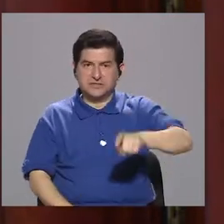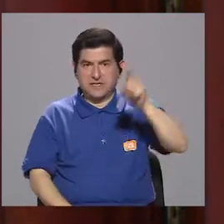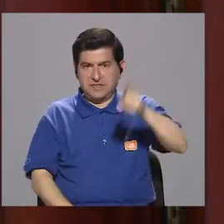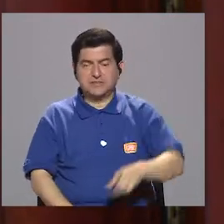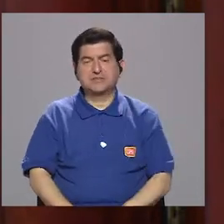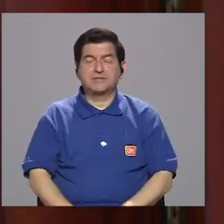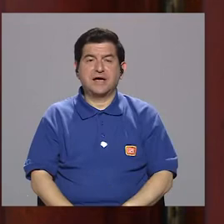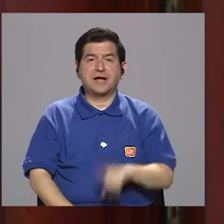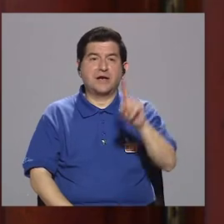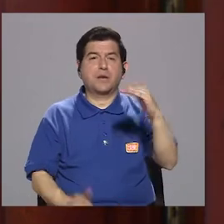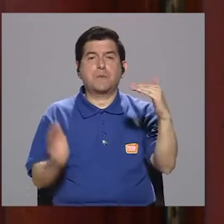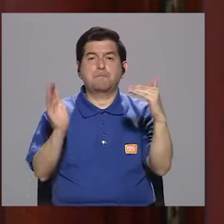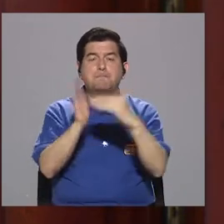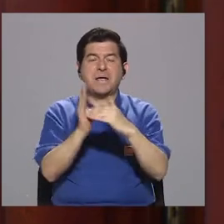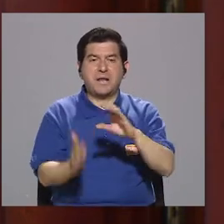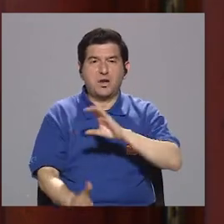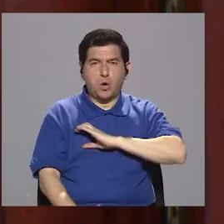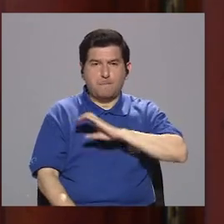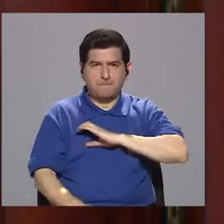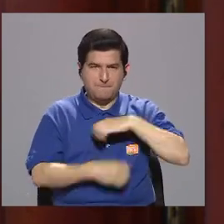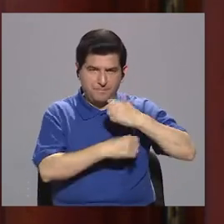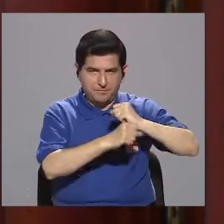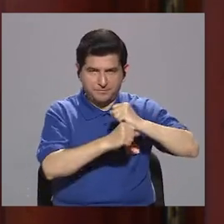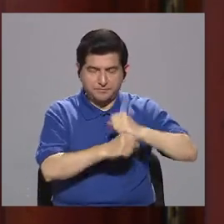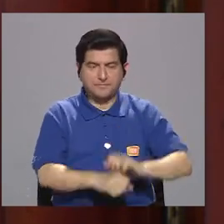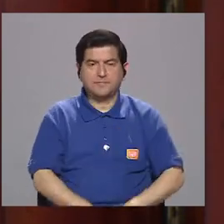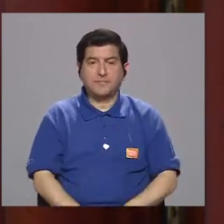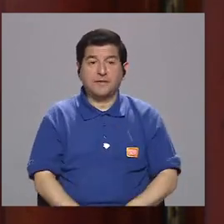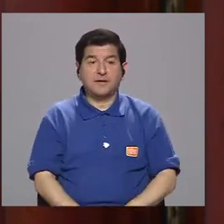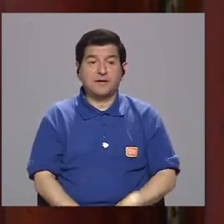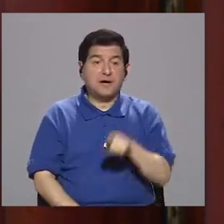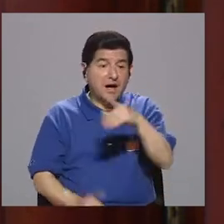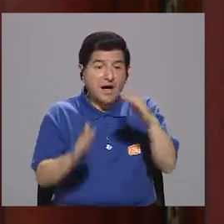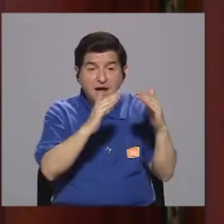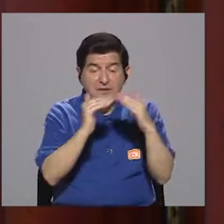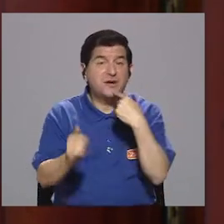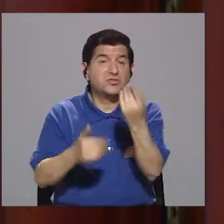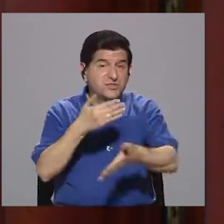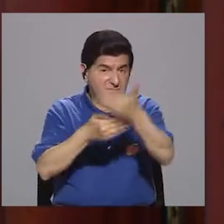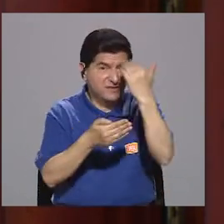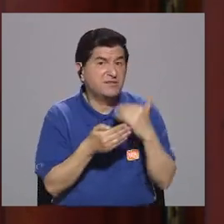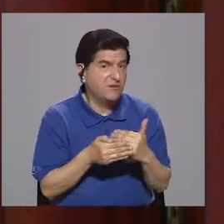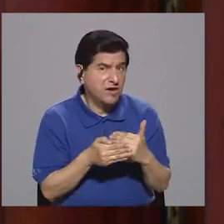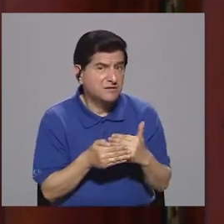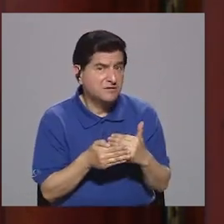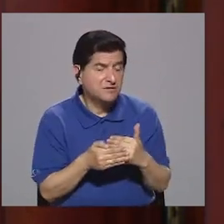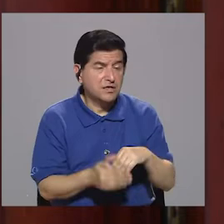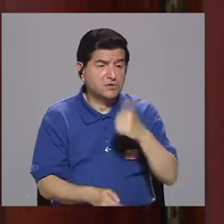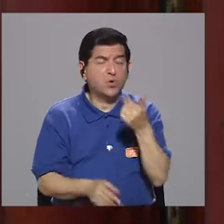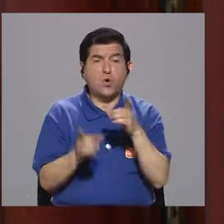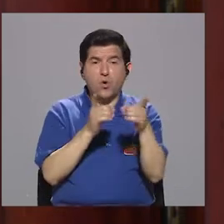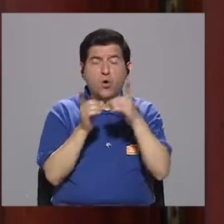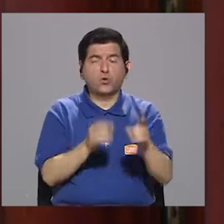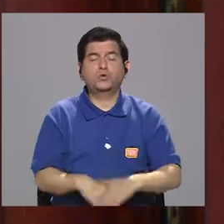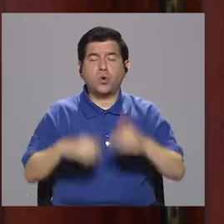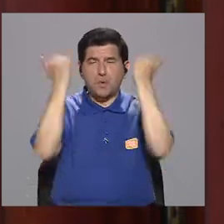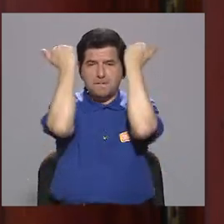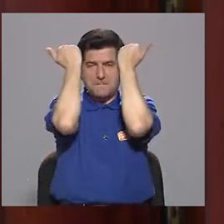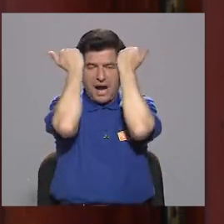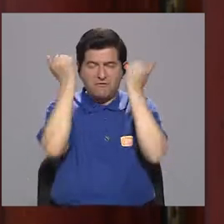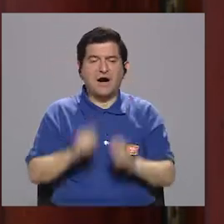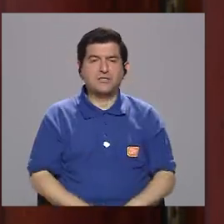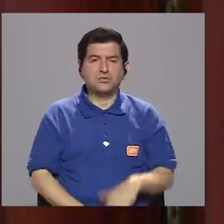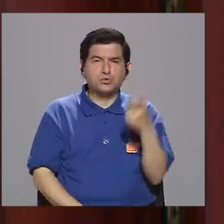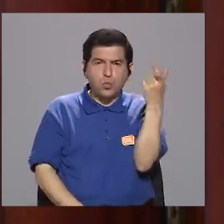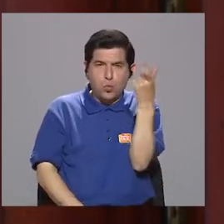requieren mil policías municipales. Para poder lograr que esos barrios que usted citó, otros distritos como Pava, La